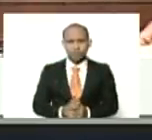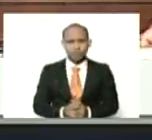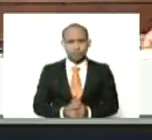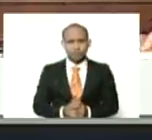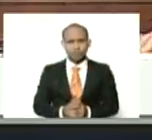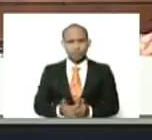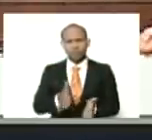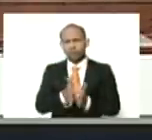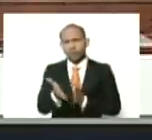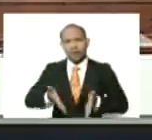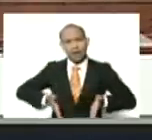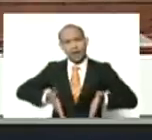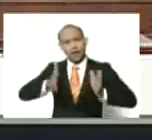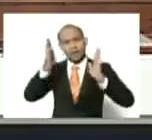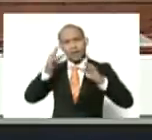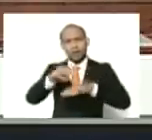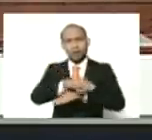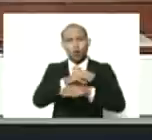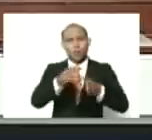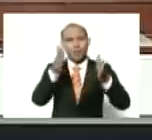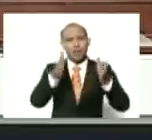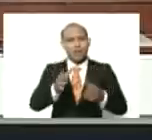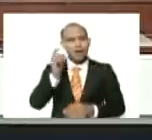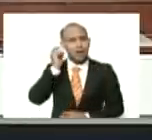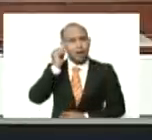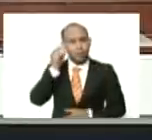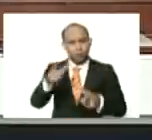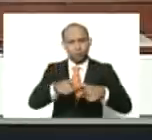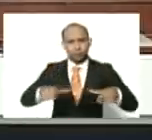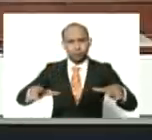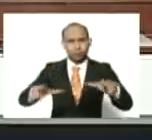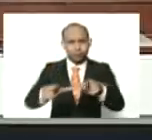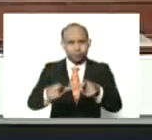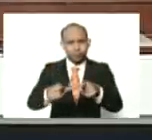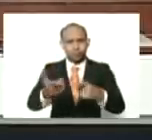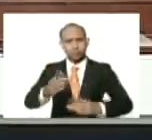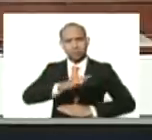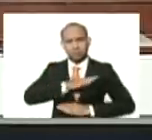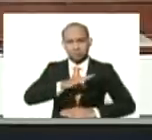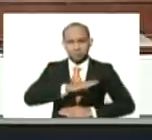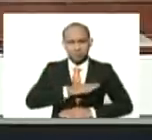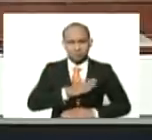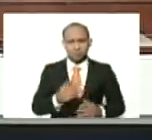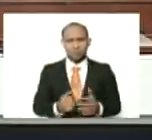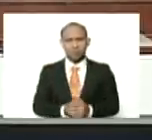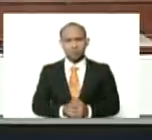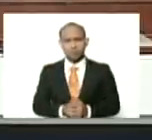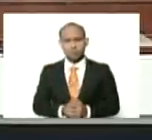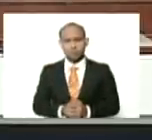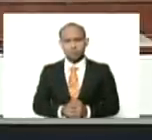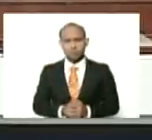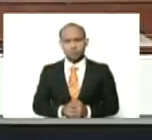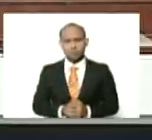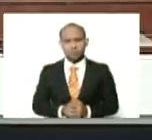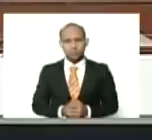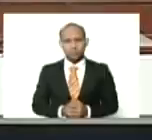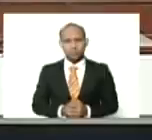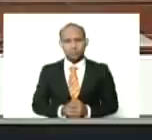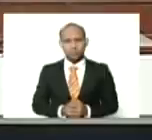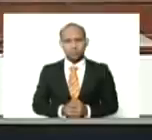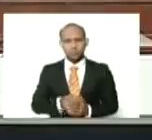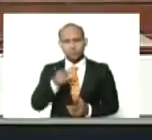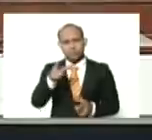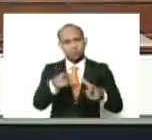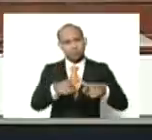infraestructura, ministerio, de la mujer, en espacios, para la sustentabilidad, sostenibilidad, de